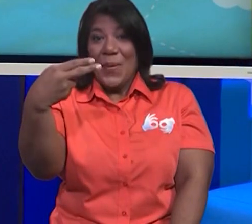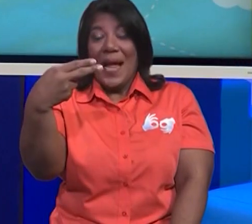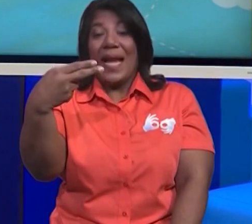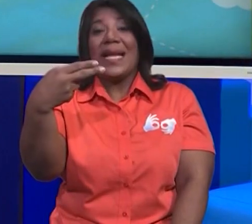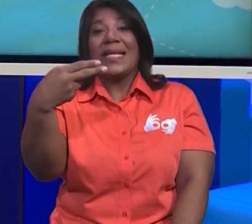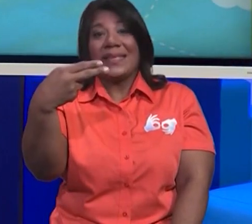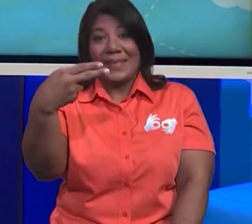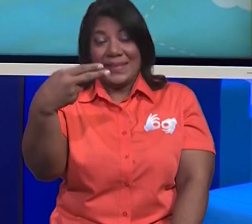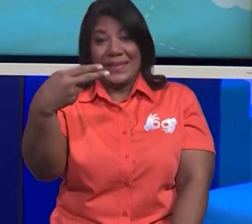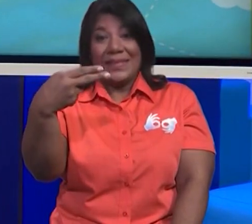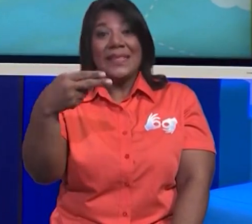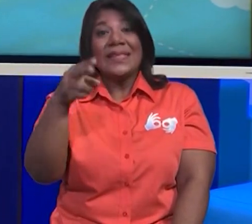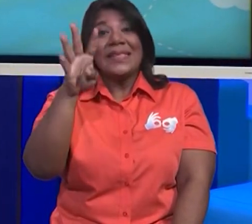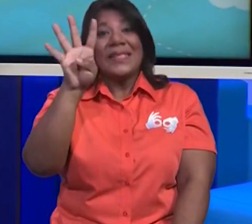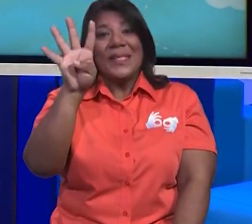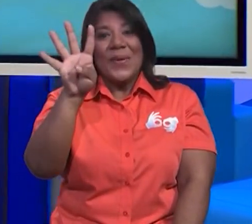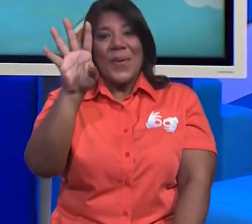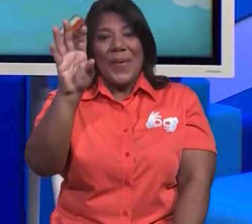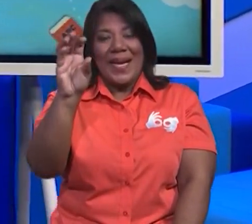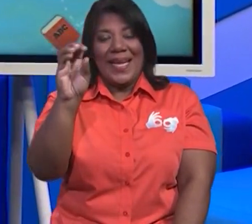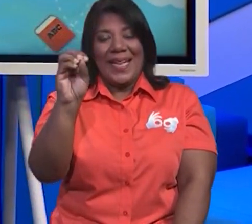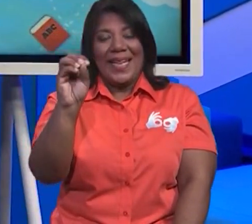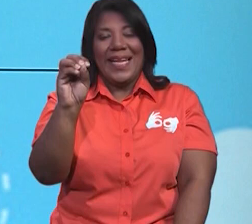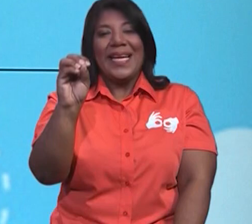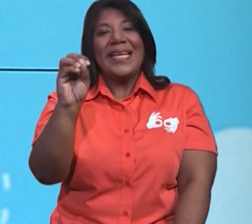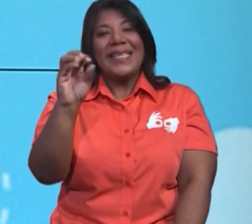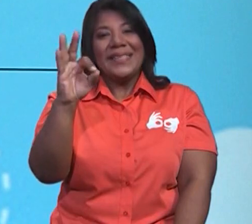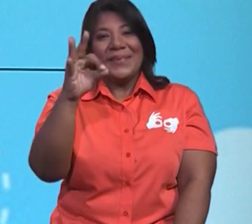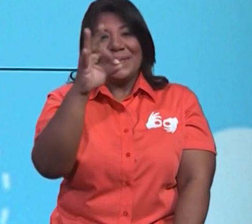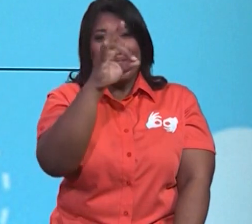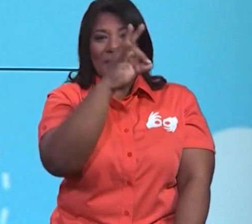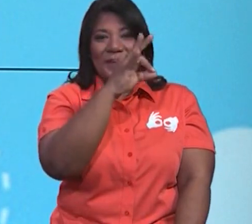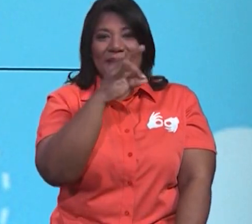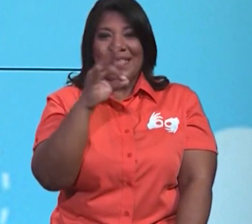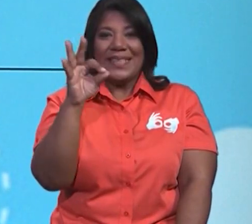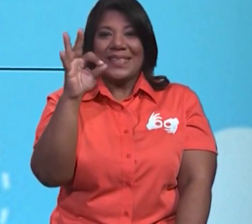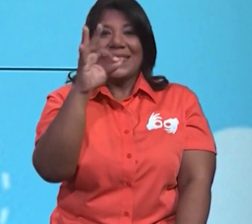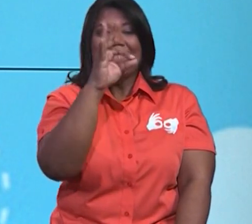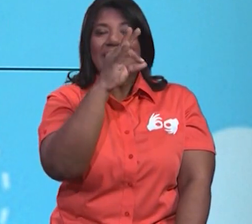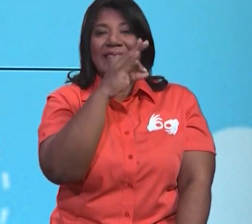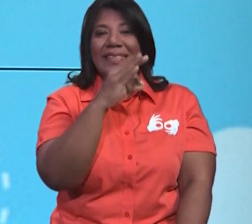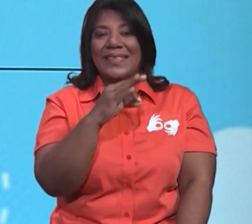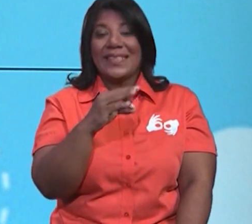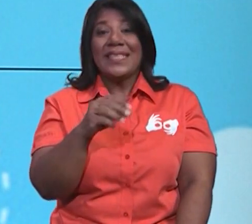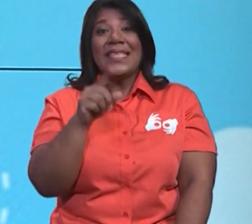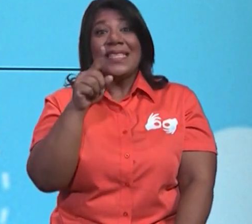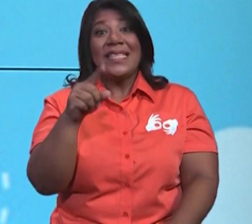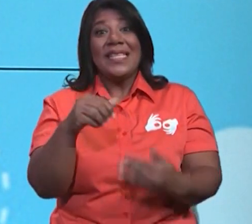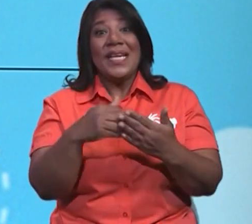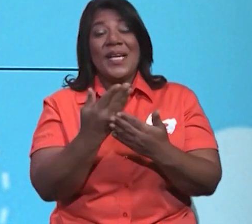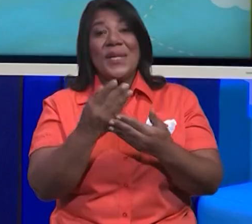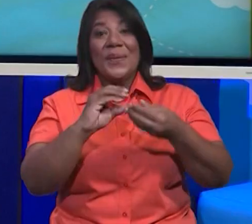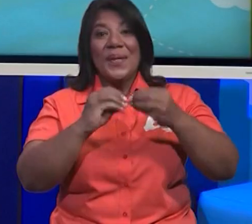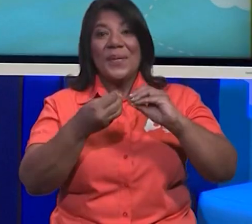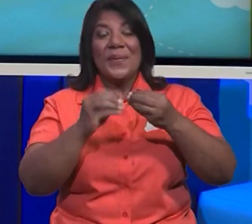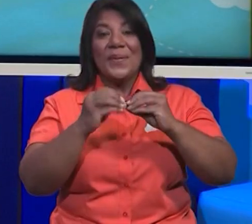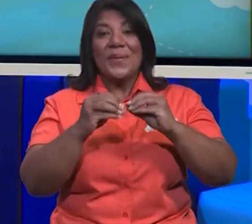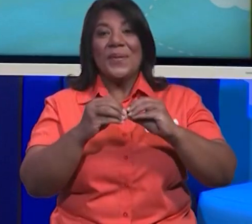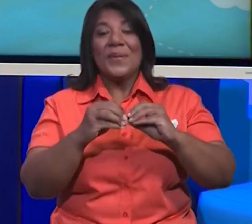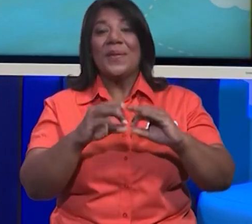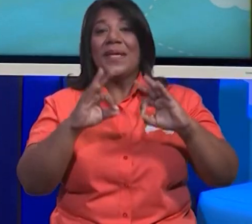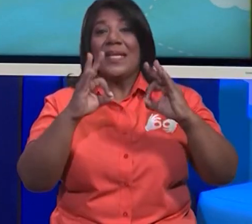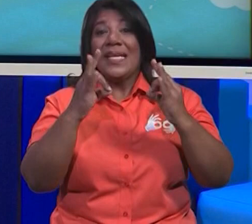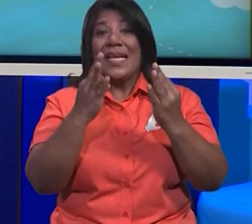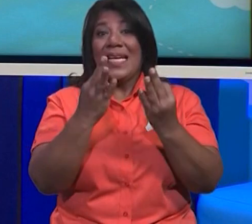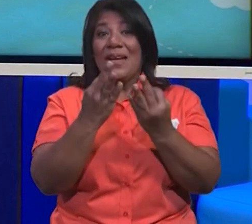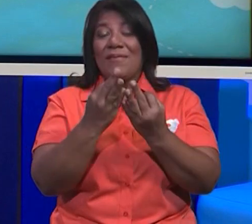mariposas, ¿cuántas mariposas hay? Hay 40 mariposas. Y este es el otro número de la familia del